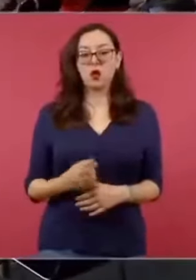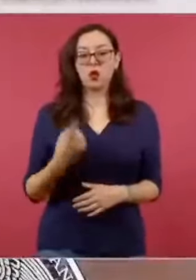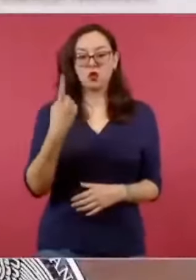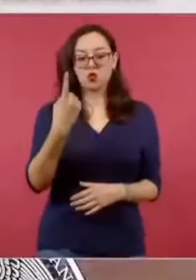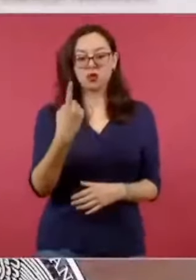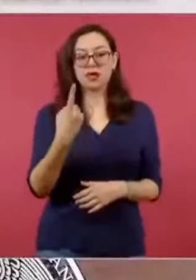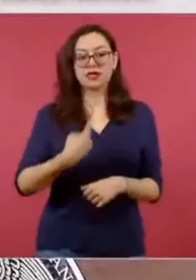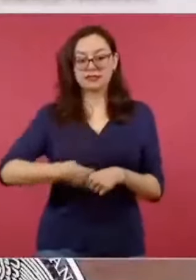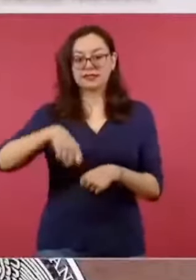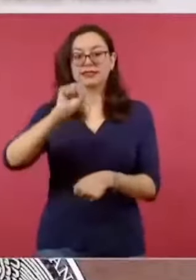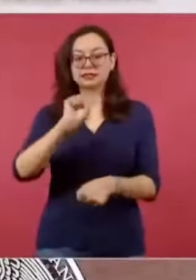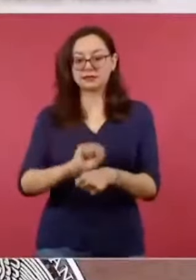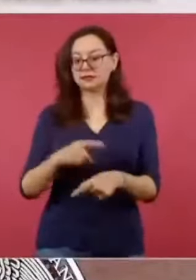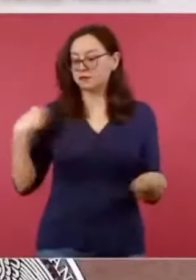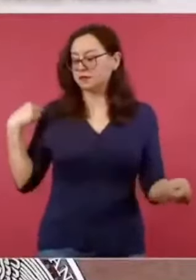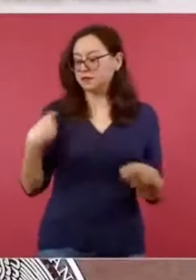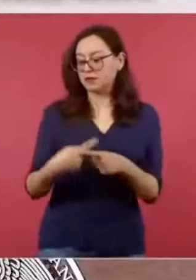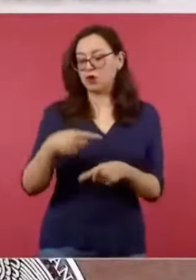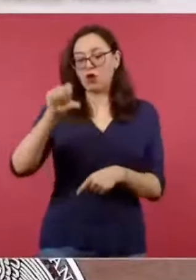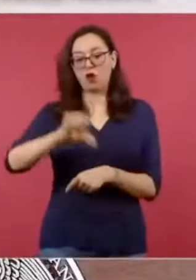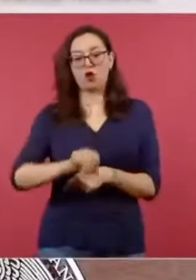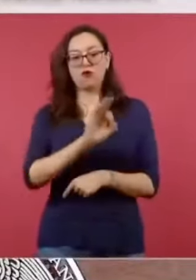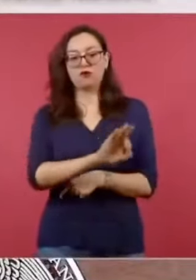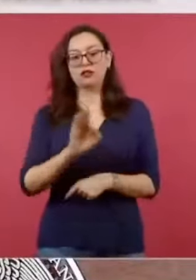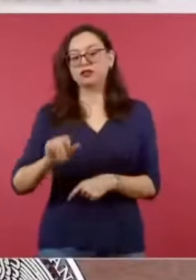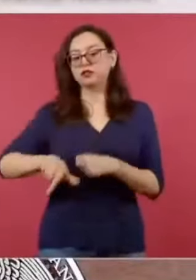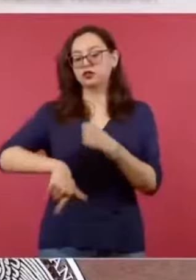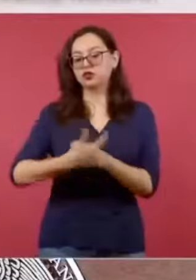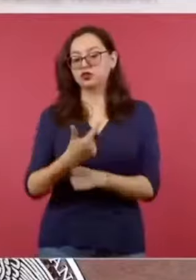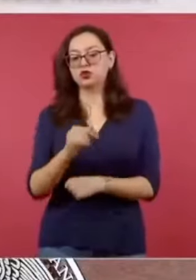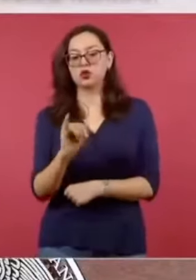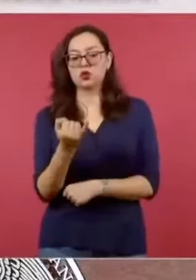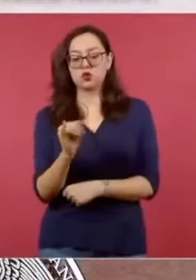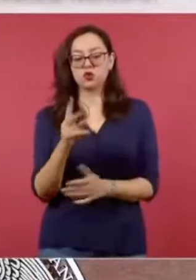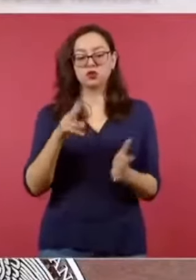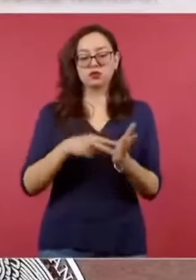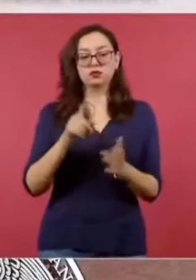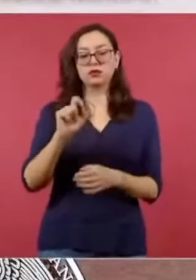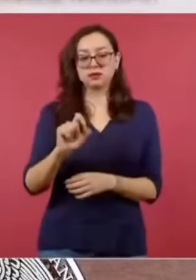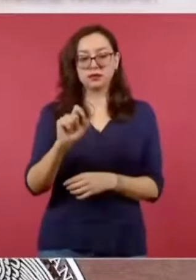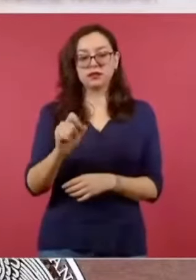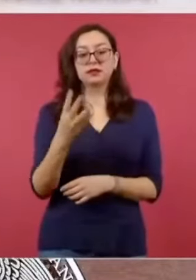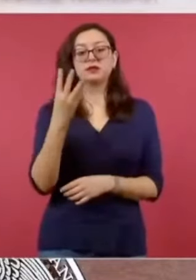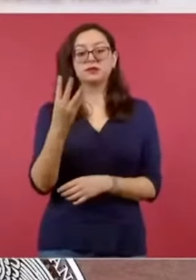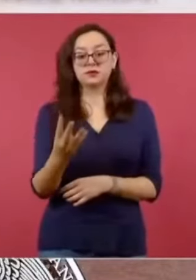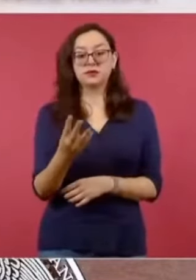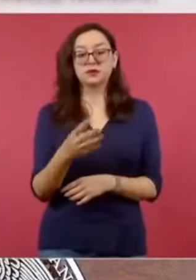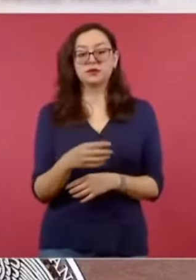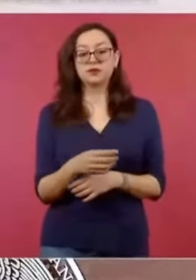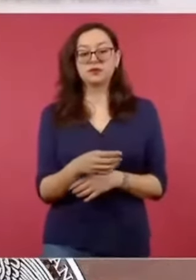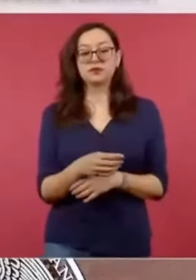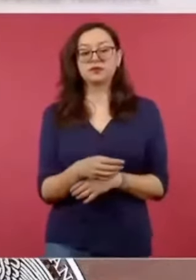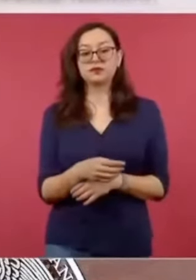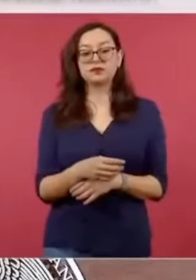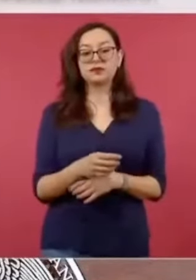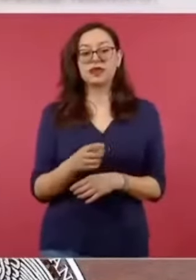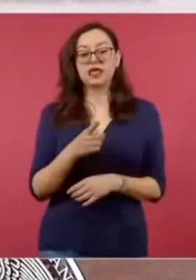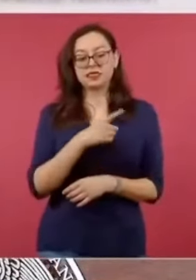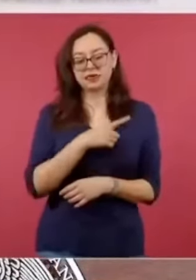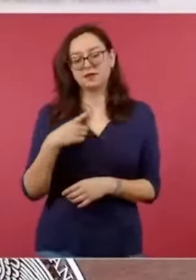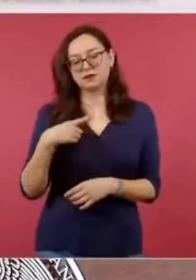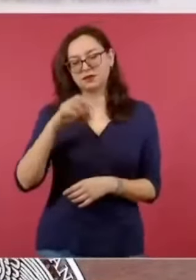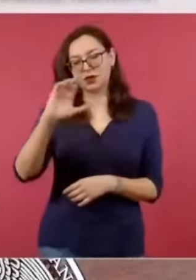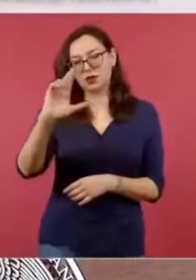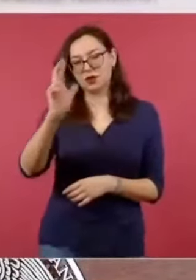Hoy es 12 de junio del año 2024 y vamos a iniciar, recordemos que esto solamente es un resumen,